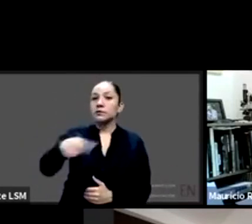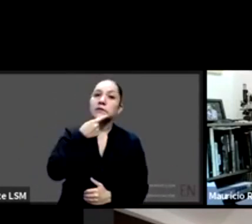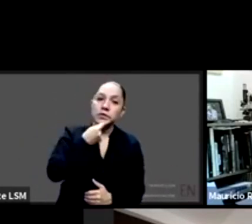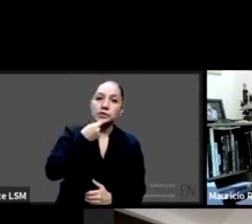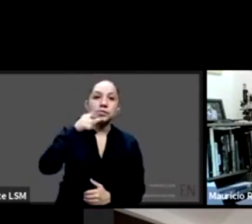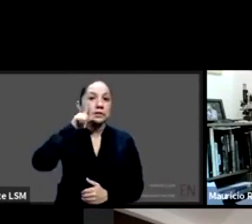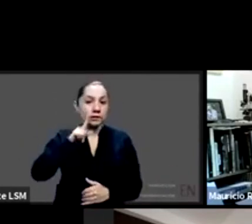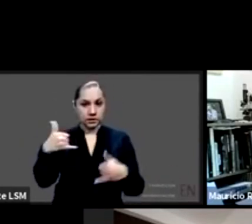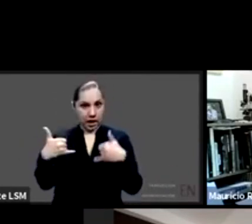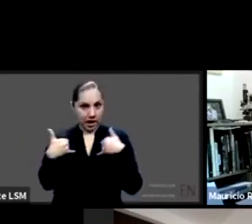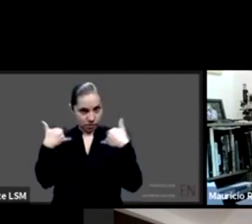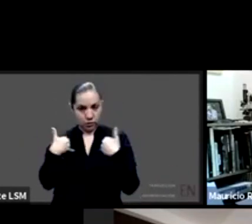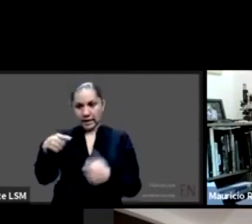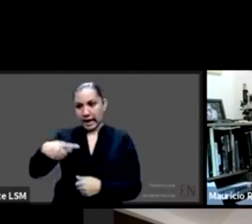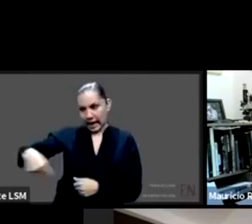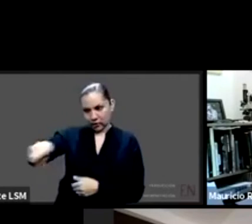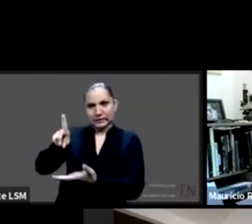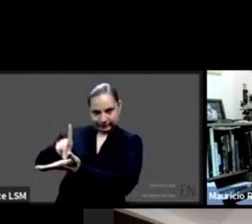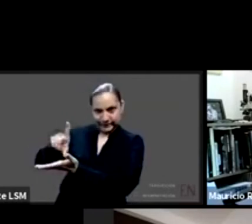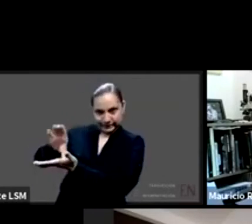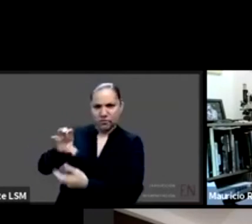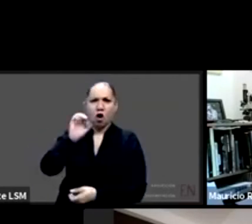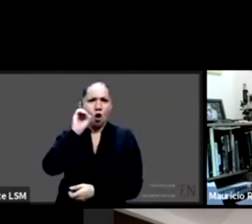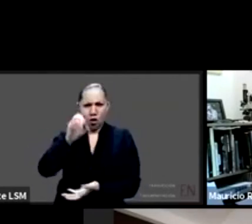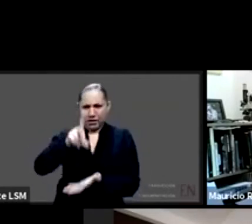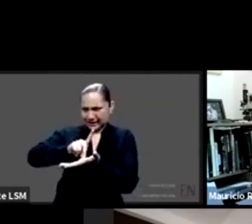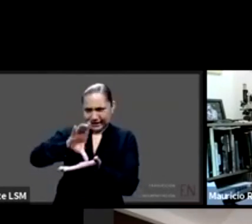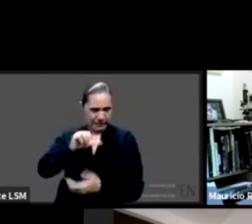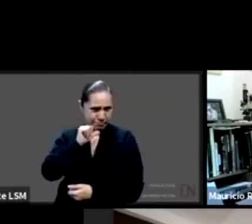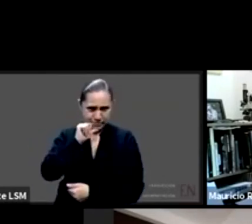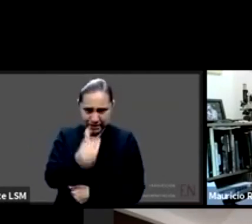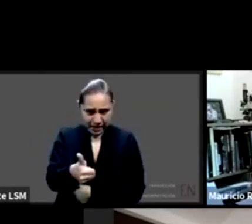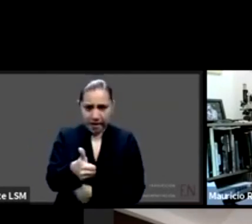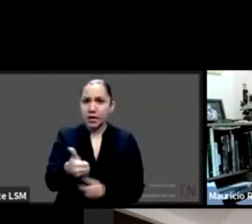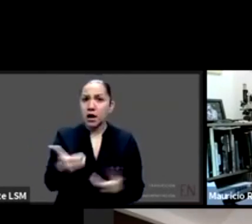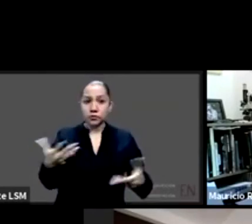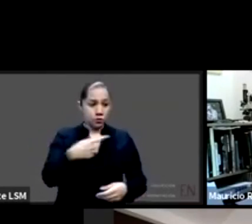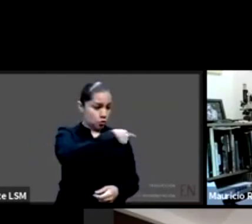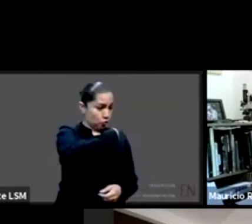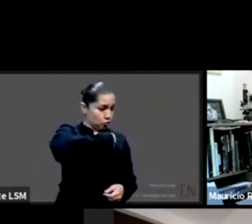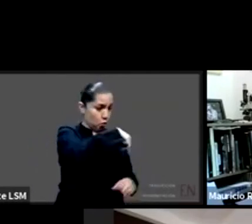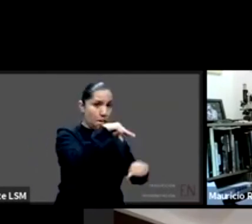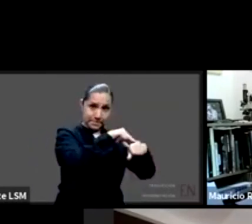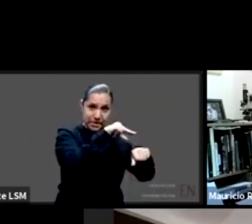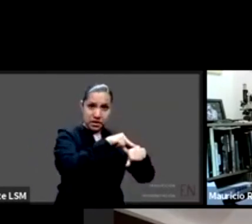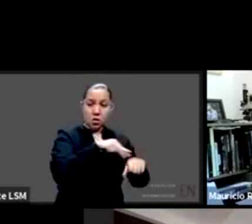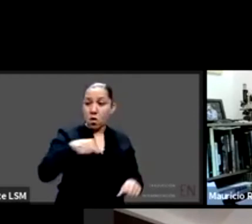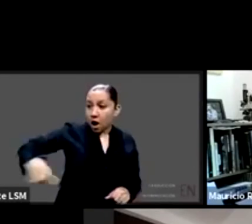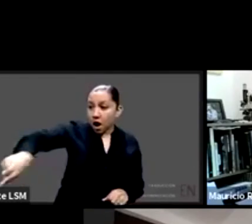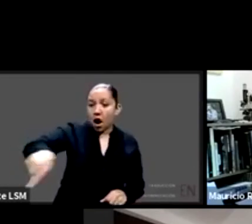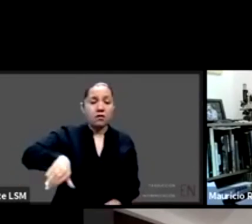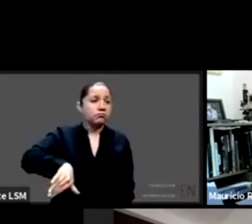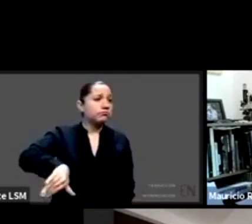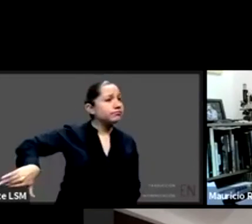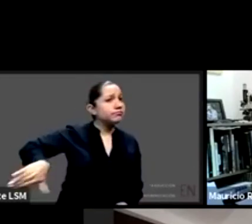o sin discapacidad las y los médicos no les hablamos es siempre con el